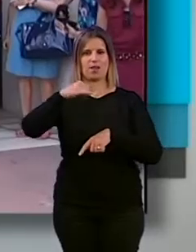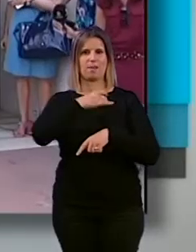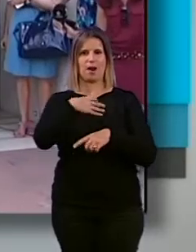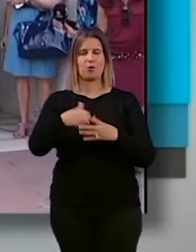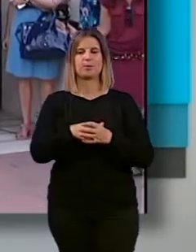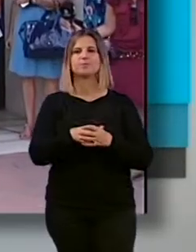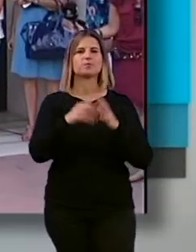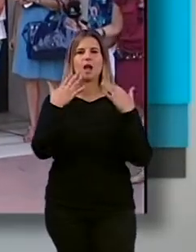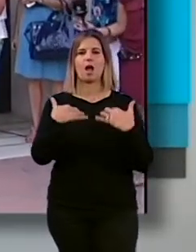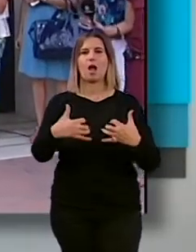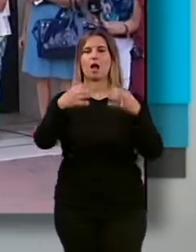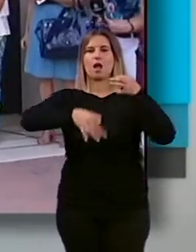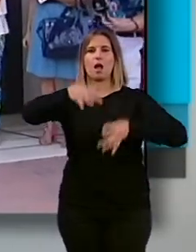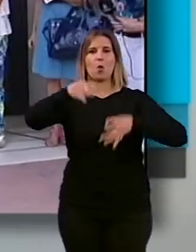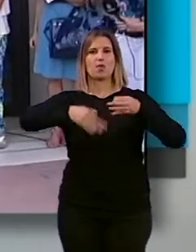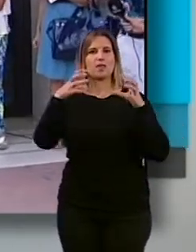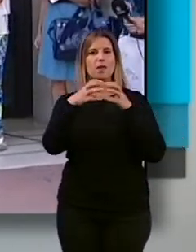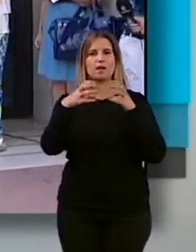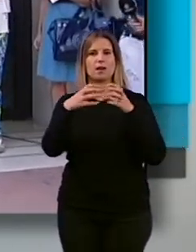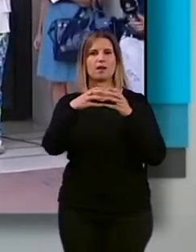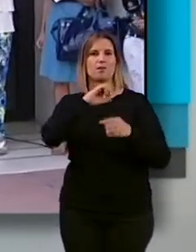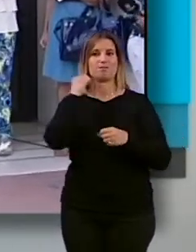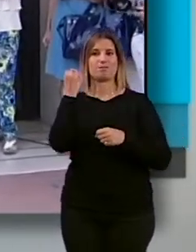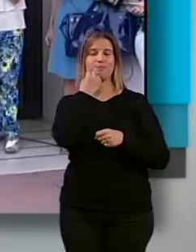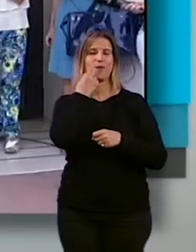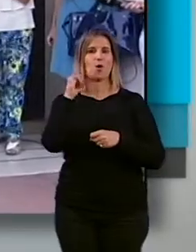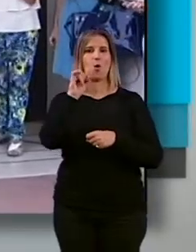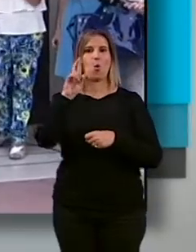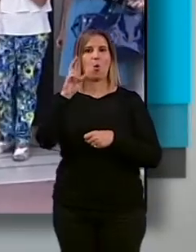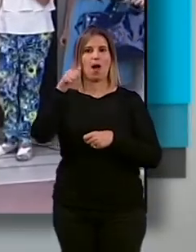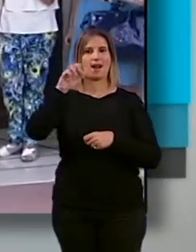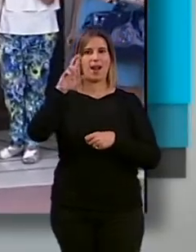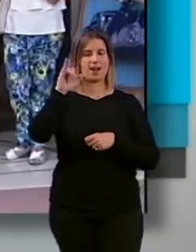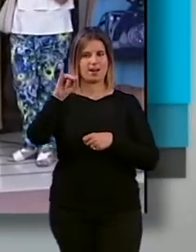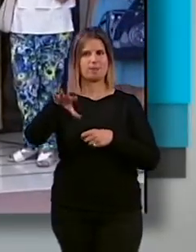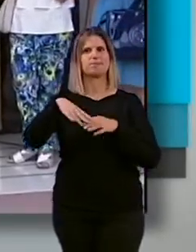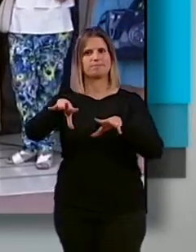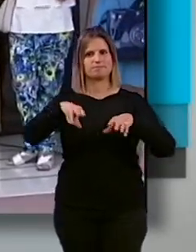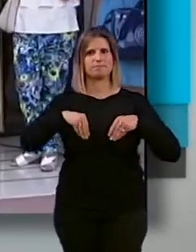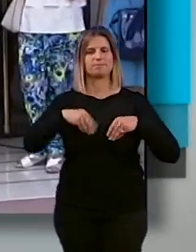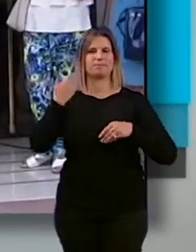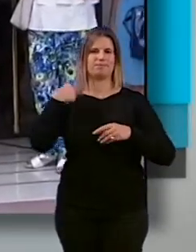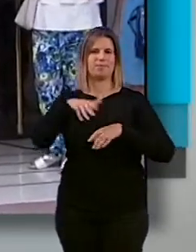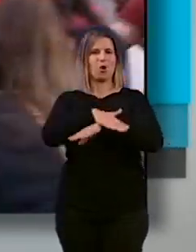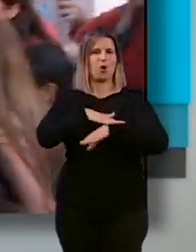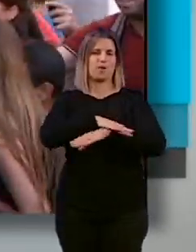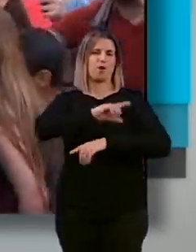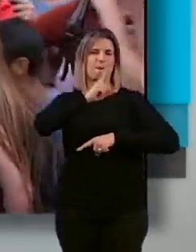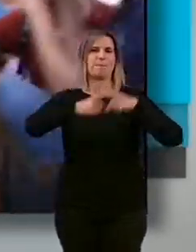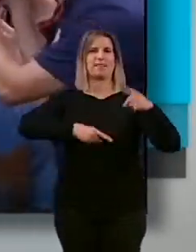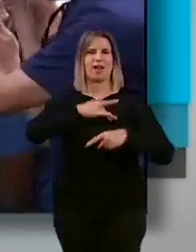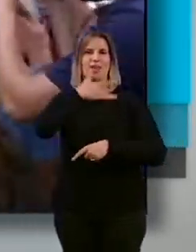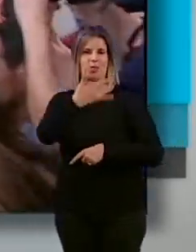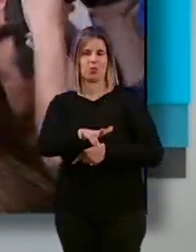La Audiencia de Granada ha estimado el recurso interpuesto por Juana Rivas, la madre de Maracena, a la que el Gobierno concedió el indulto parcial tras ser